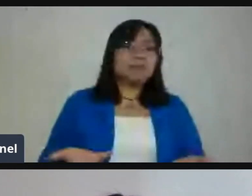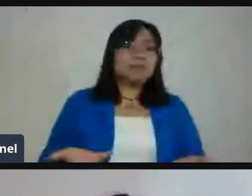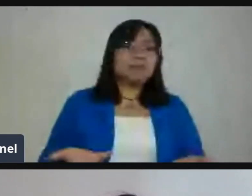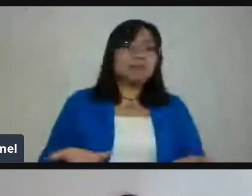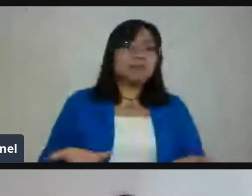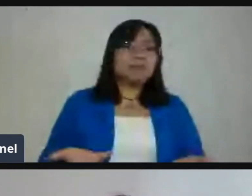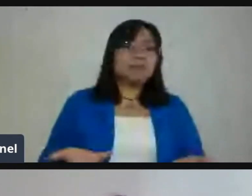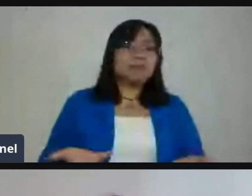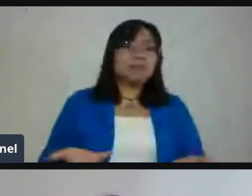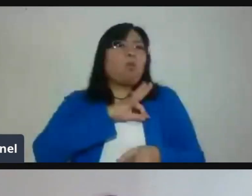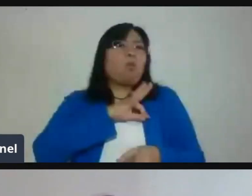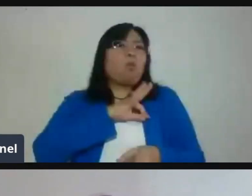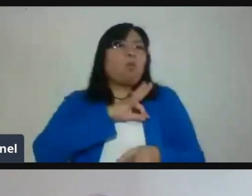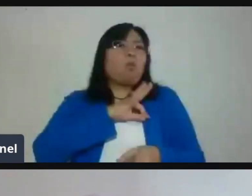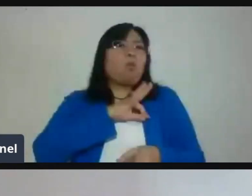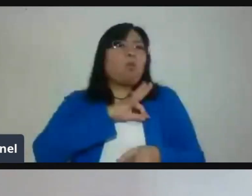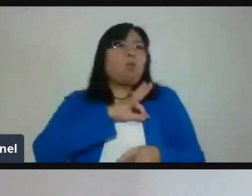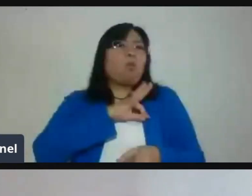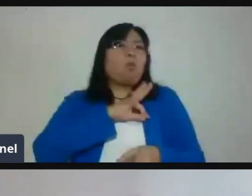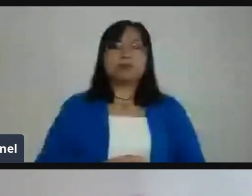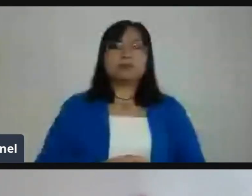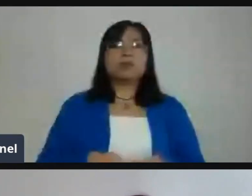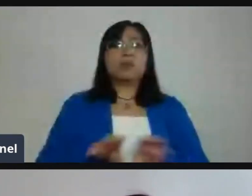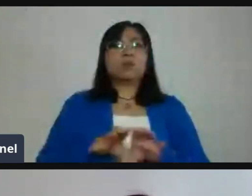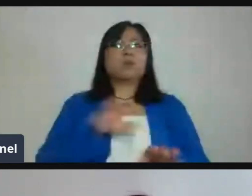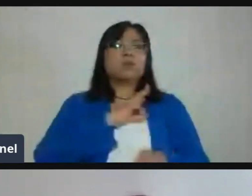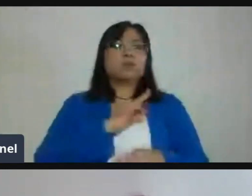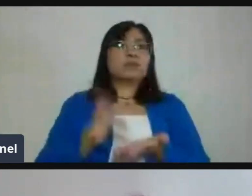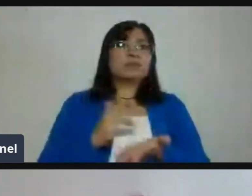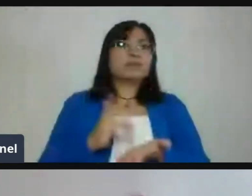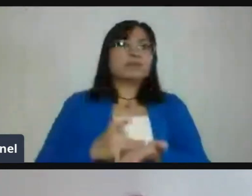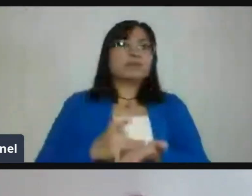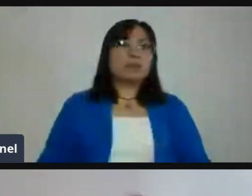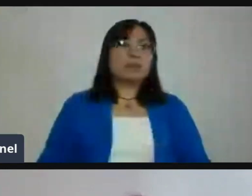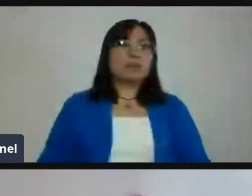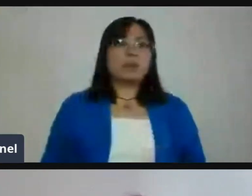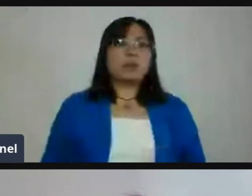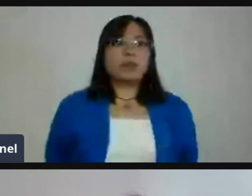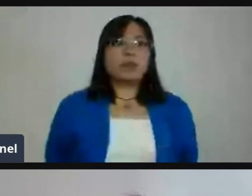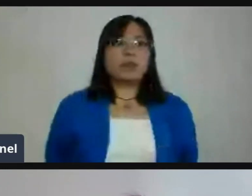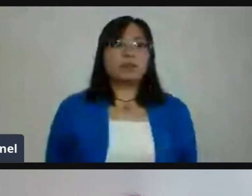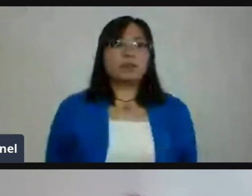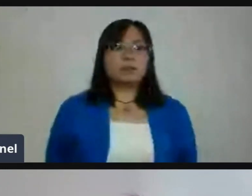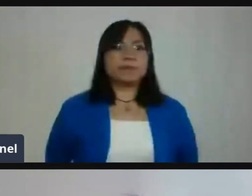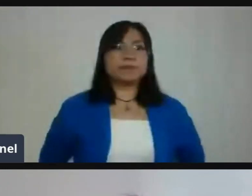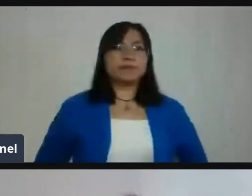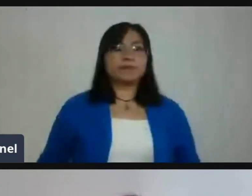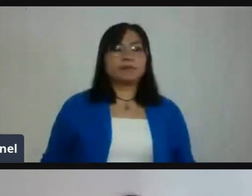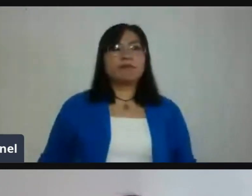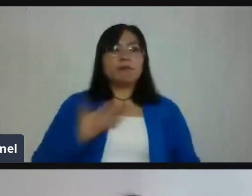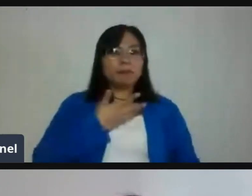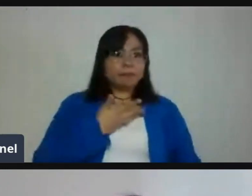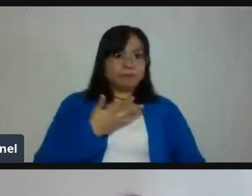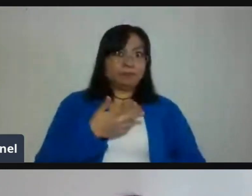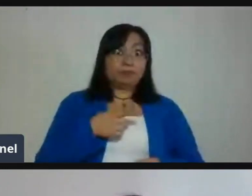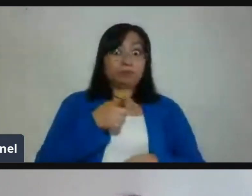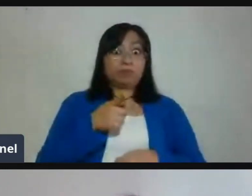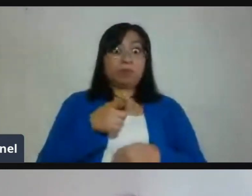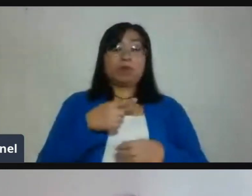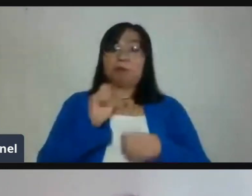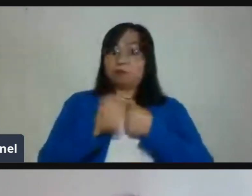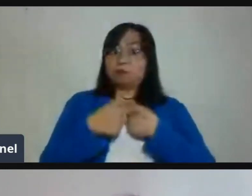Creo que eso es sobre todo tema con los más pequeños, que son los que requieren más supervisión o más ayuda para realizar sus